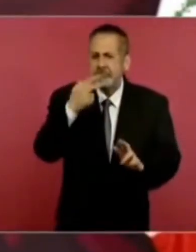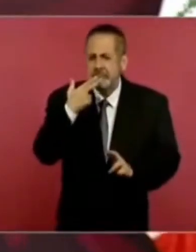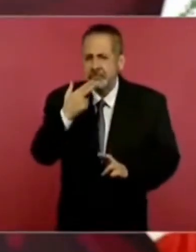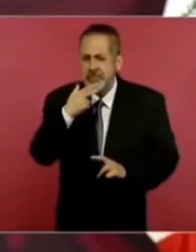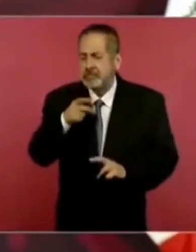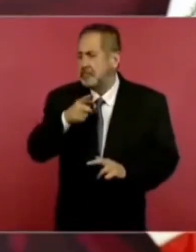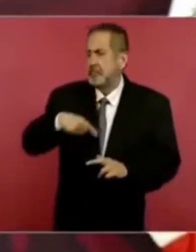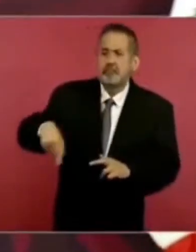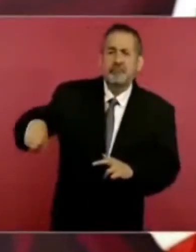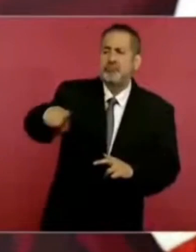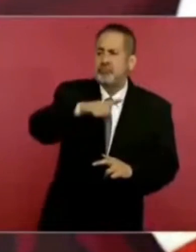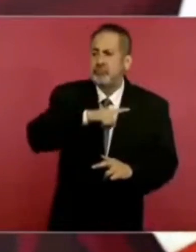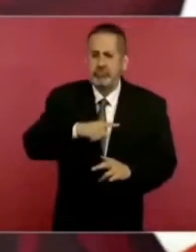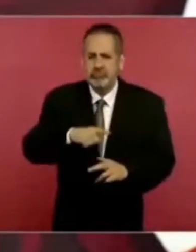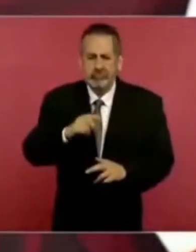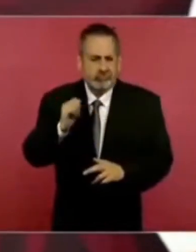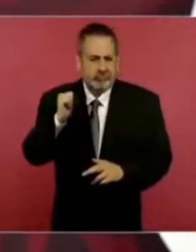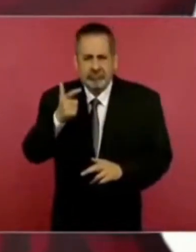Al contrario,